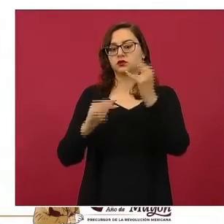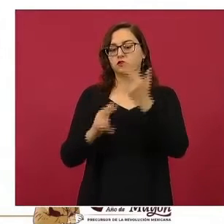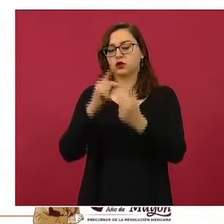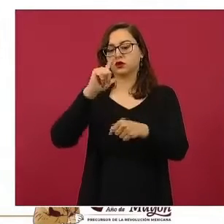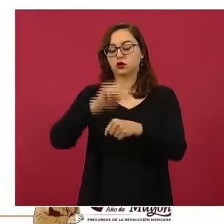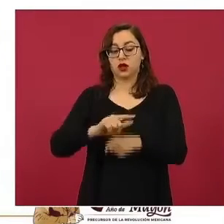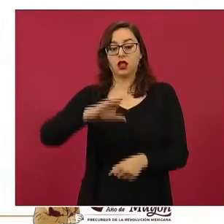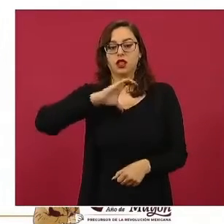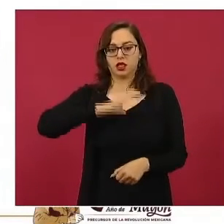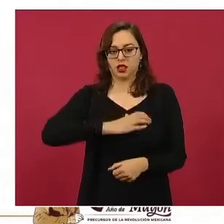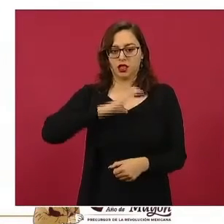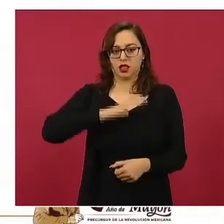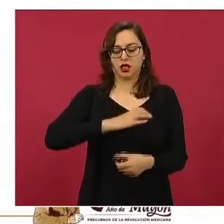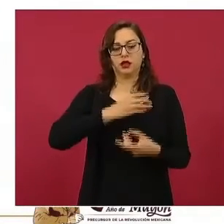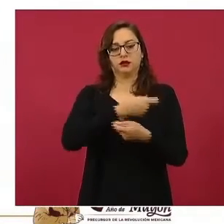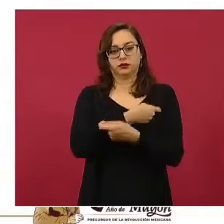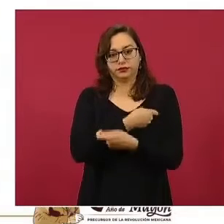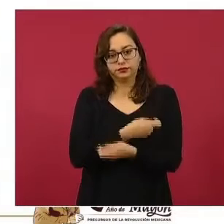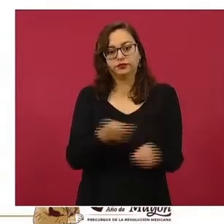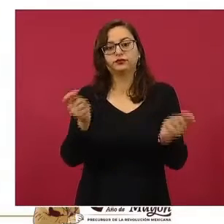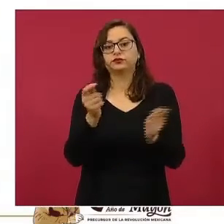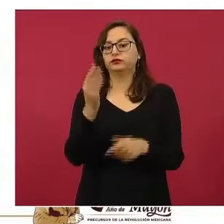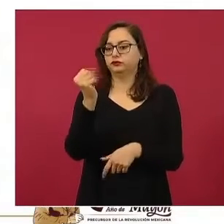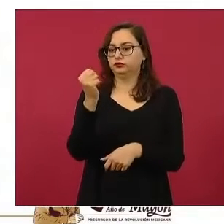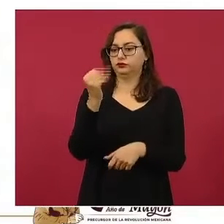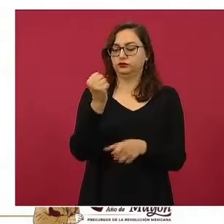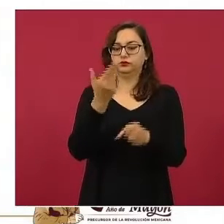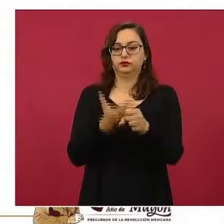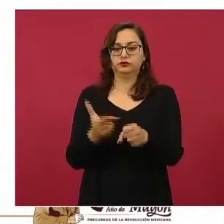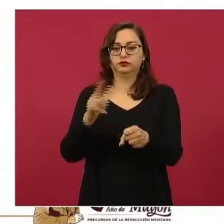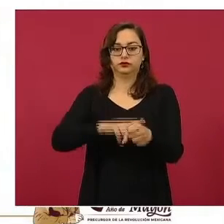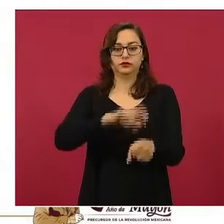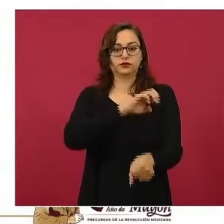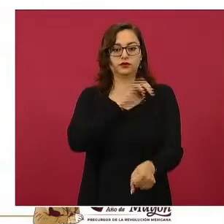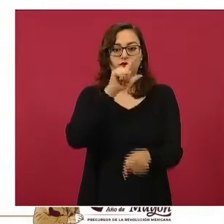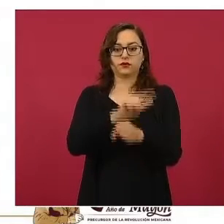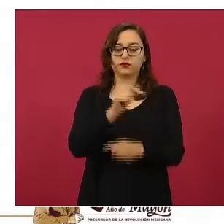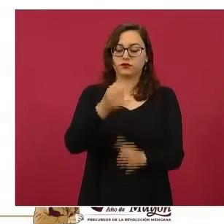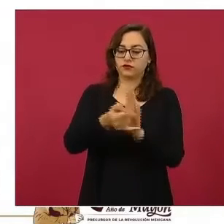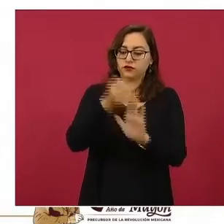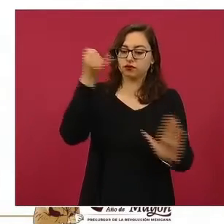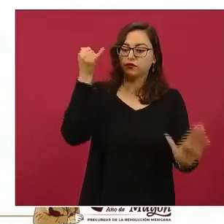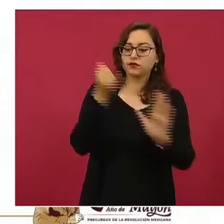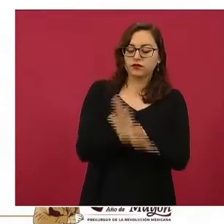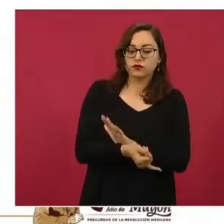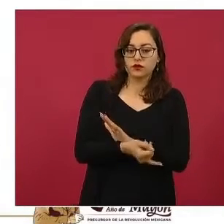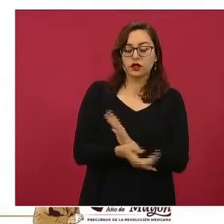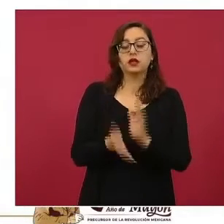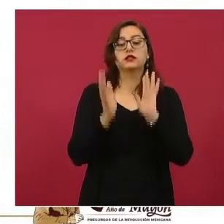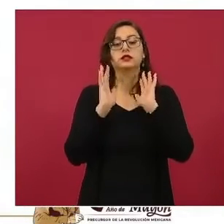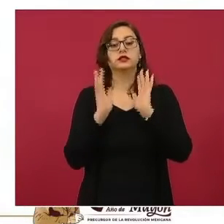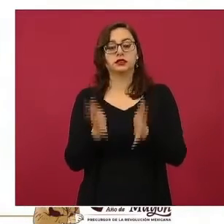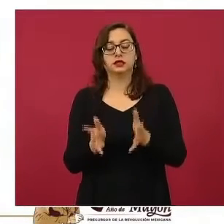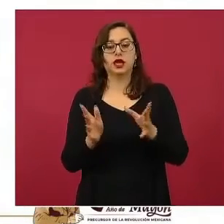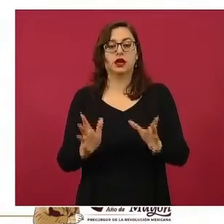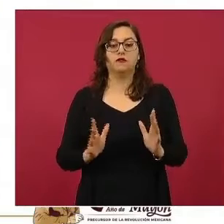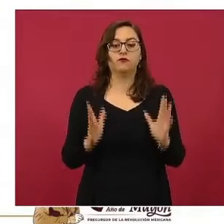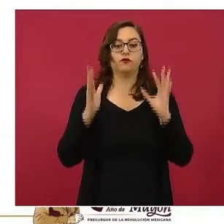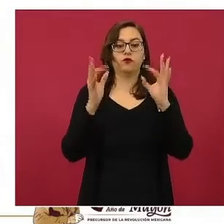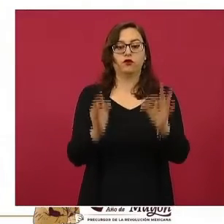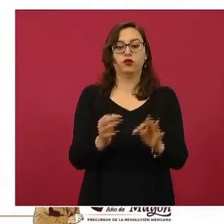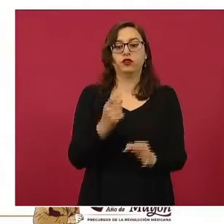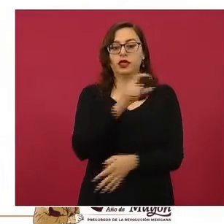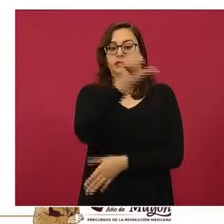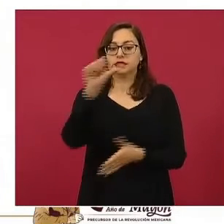y que abastece a nueve hospitales de especialidad, permitió el desarrollo de un centro metropolitano